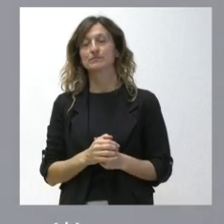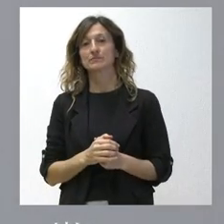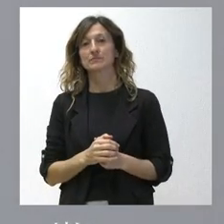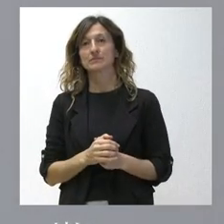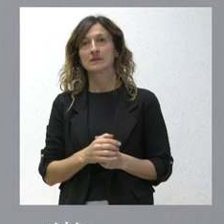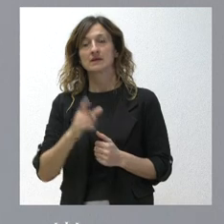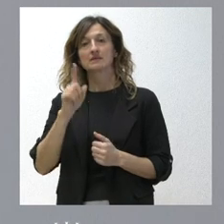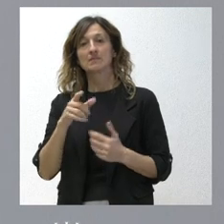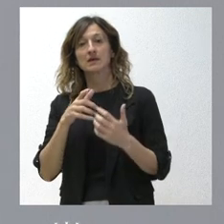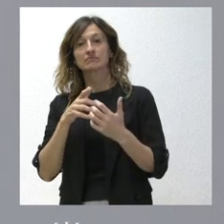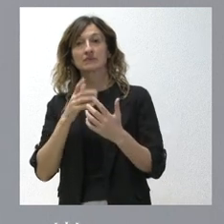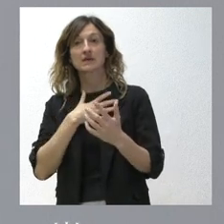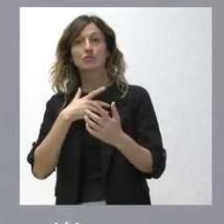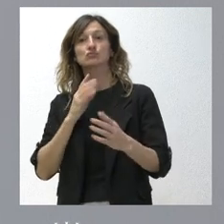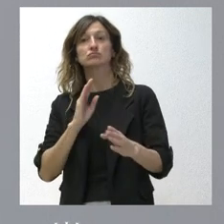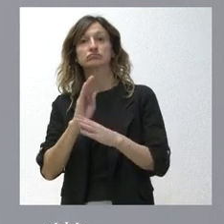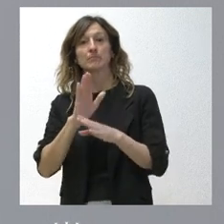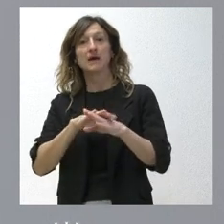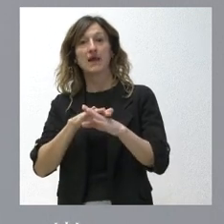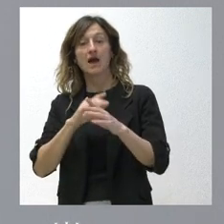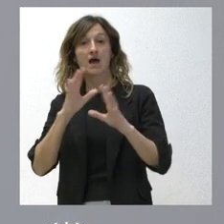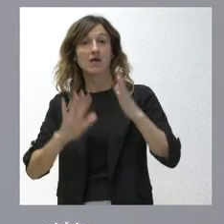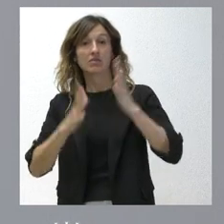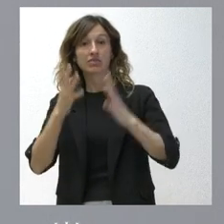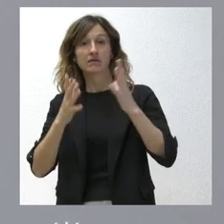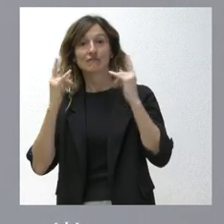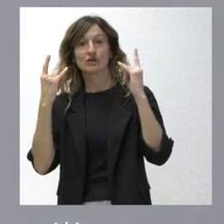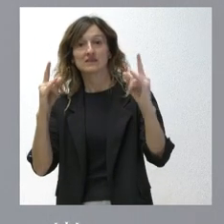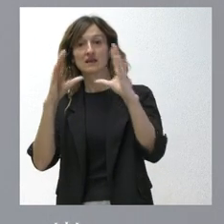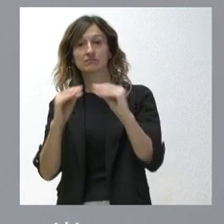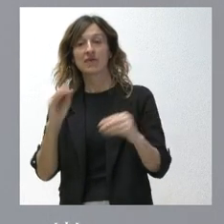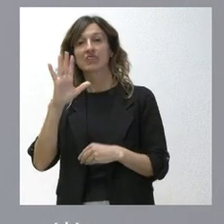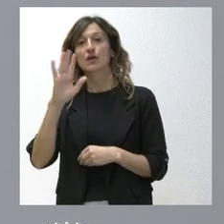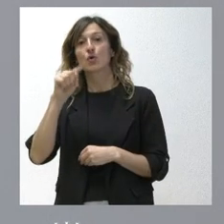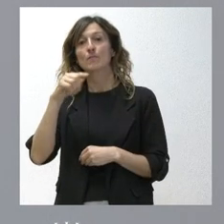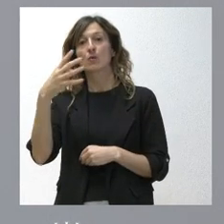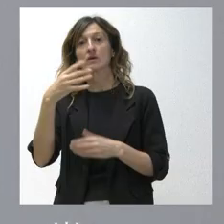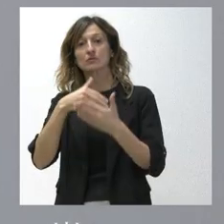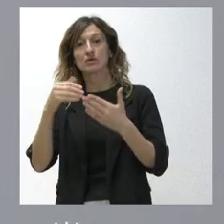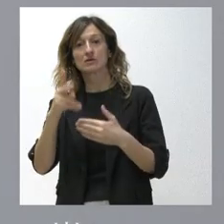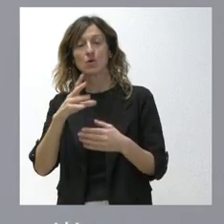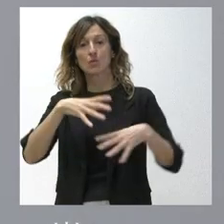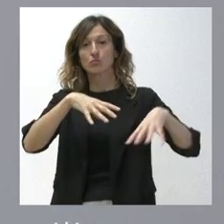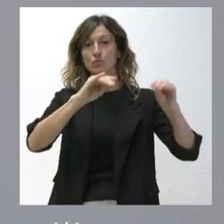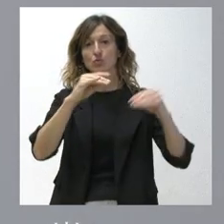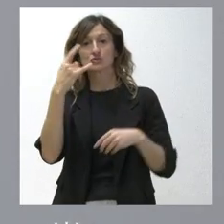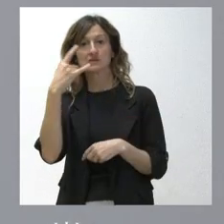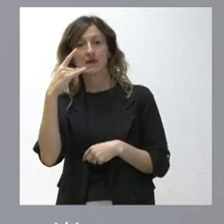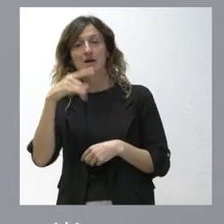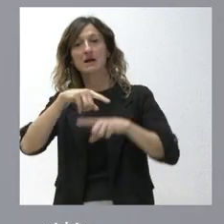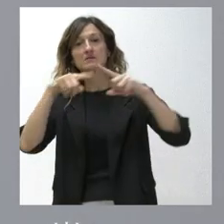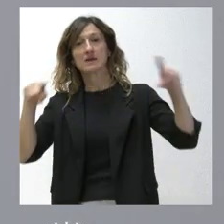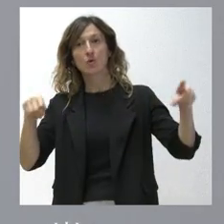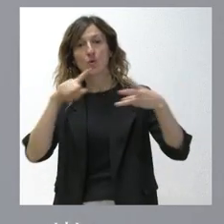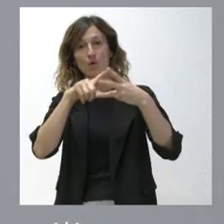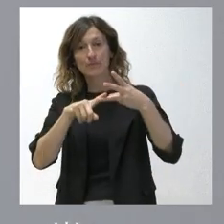medios de lucha contra incendios forestales por importe de 5,4 millones de euros en Burgos, Salamanca y Segovia. Se